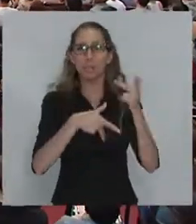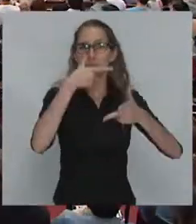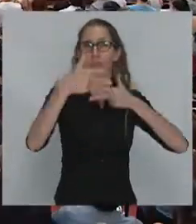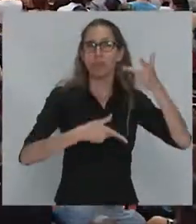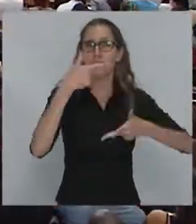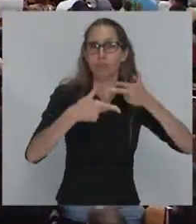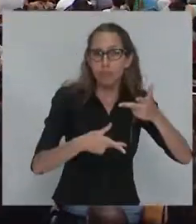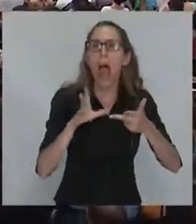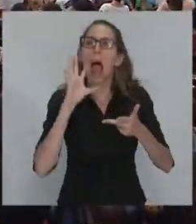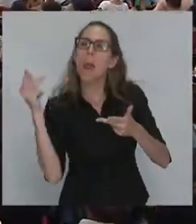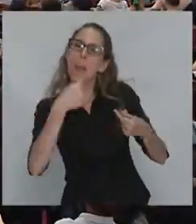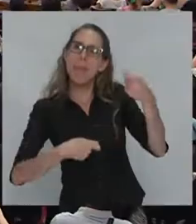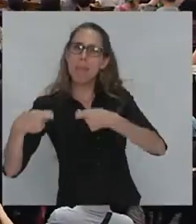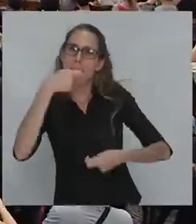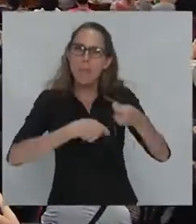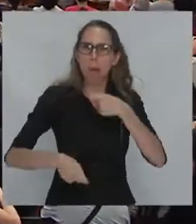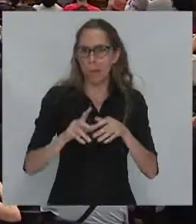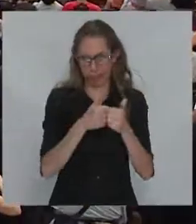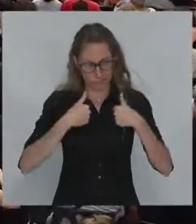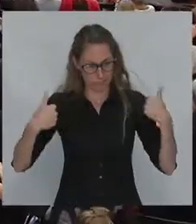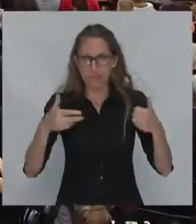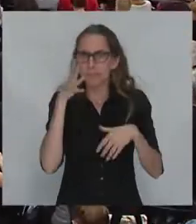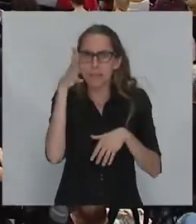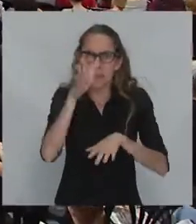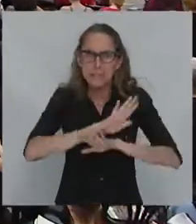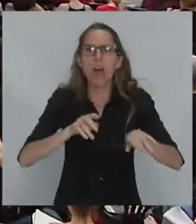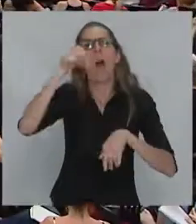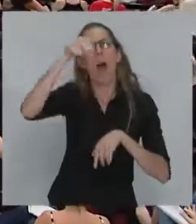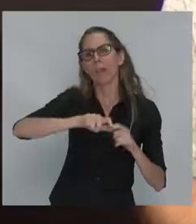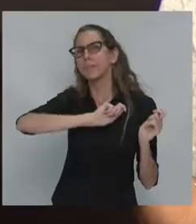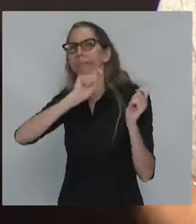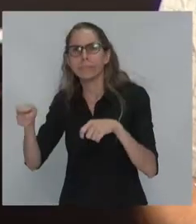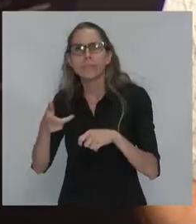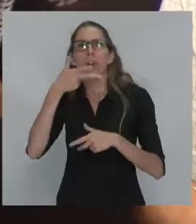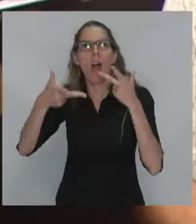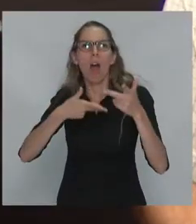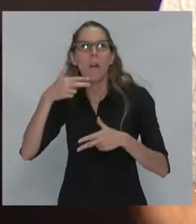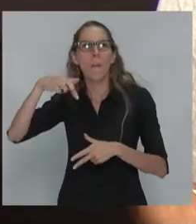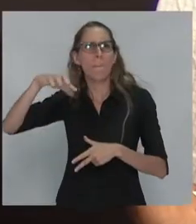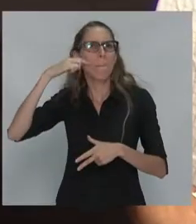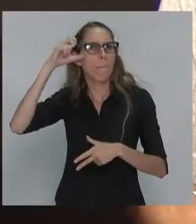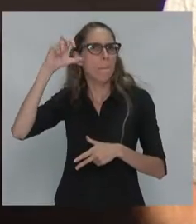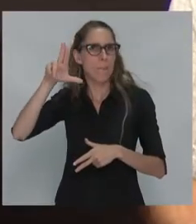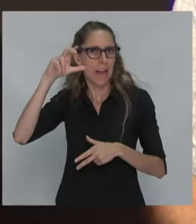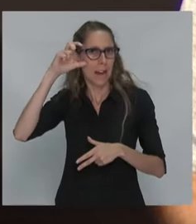generar algún mínimo intercambio, porque somos muchos. Y ya mismo le cedo la palabra al doctor Pierre Salamá.